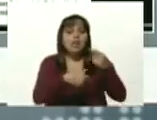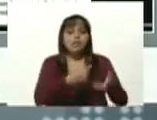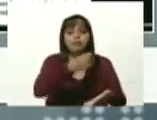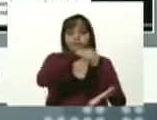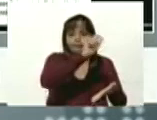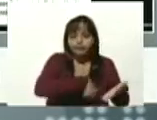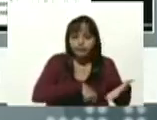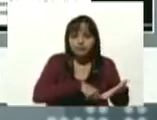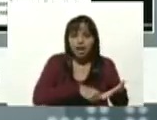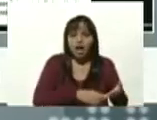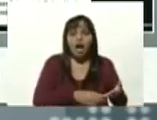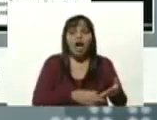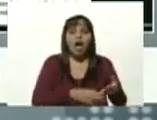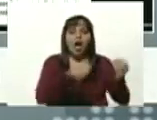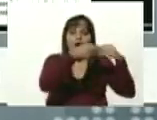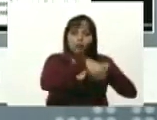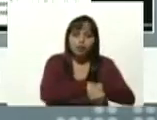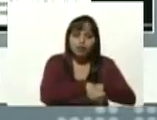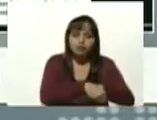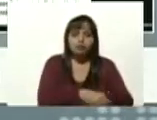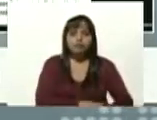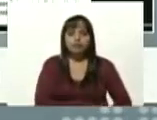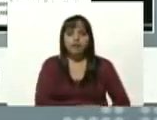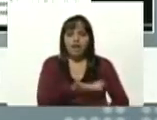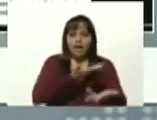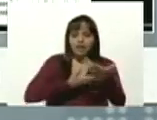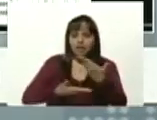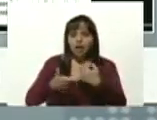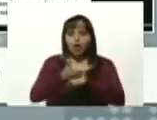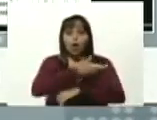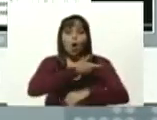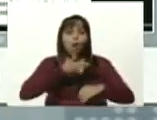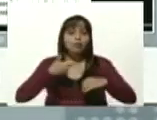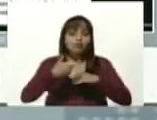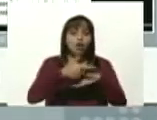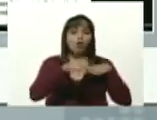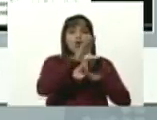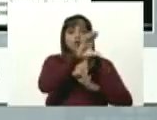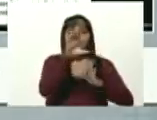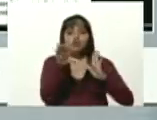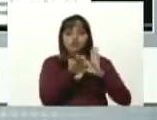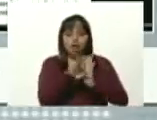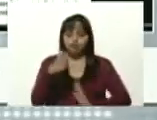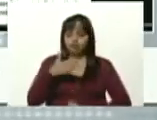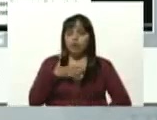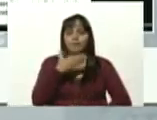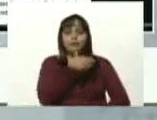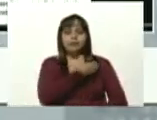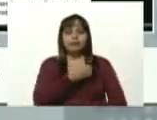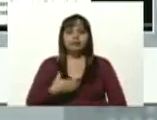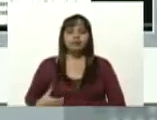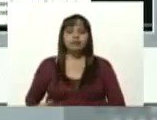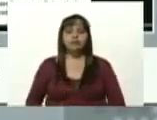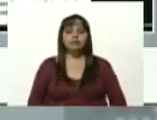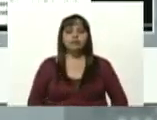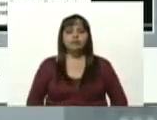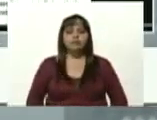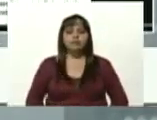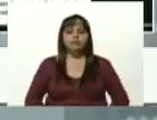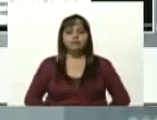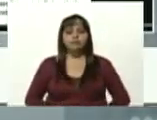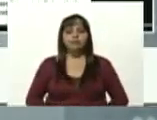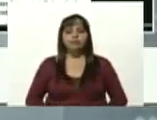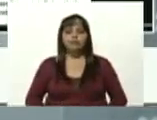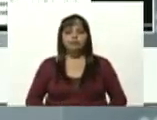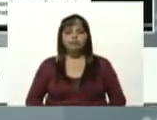entendimiento entre el gobierno constitucional que presido representado